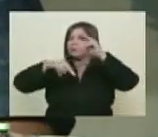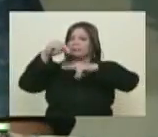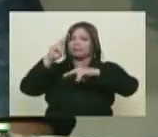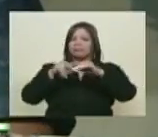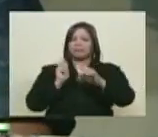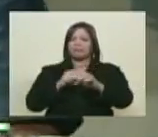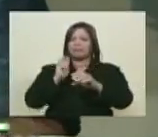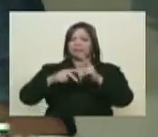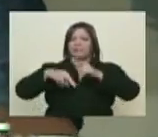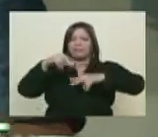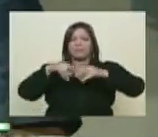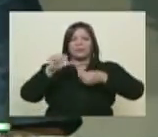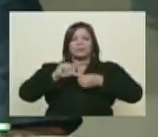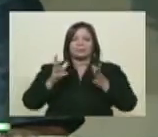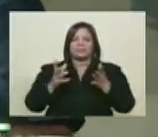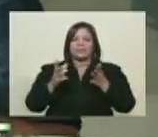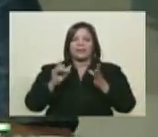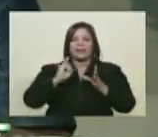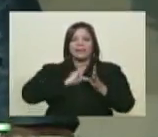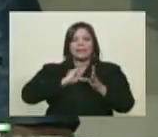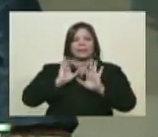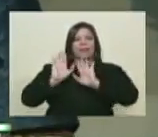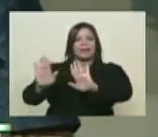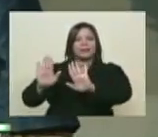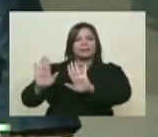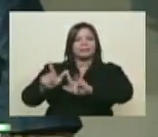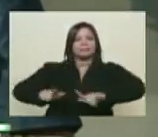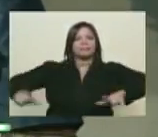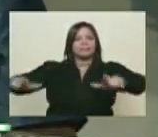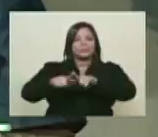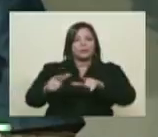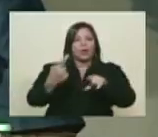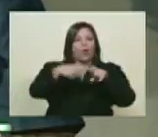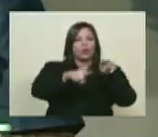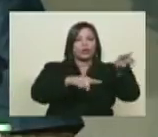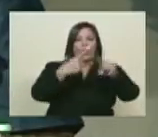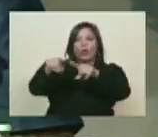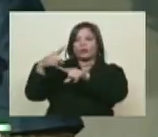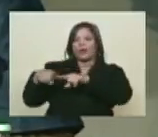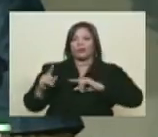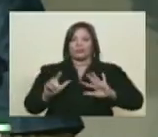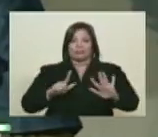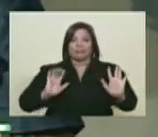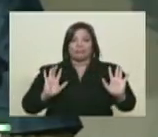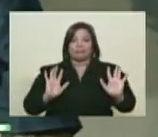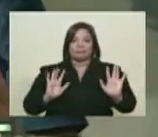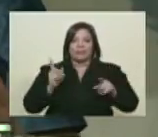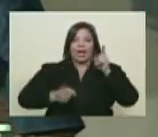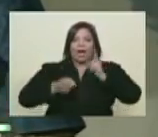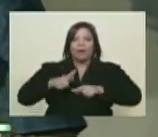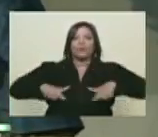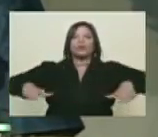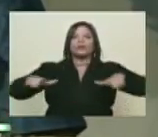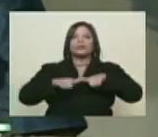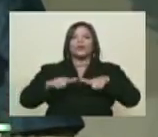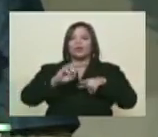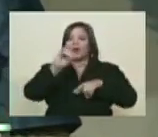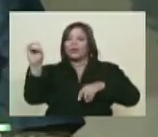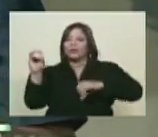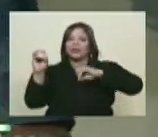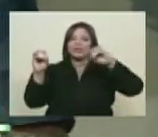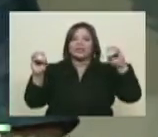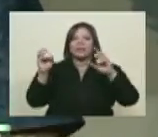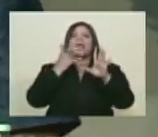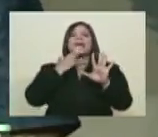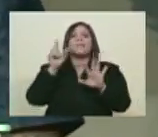del petróleo. Y eso identificó a unas zonas más que otras, porque en algunas zonas como el occidente, el Zulia,